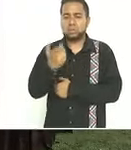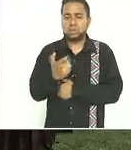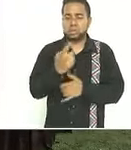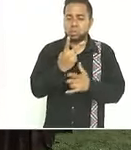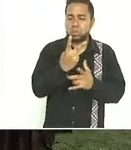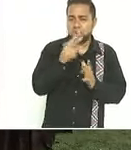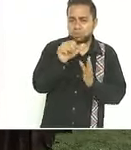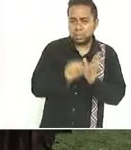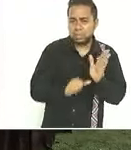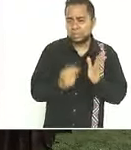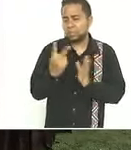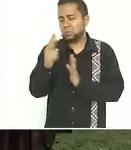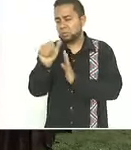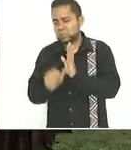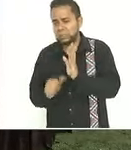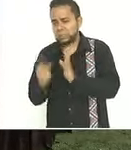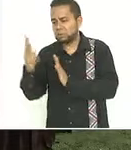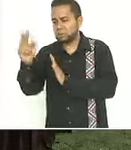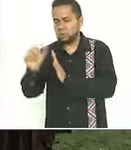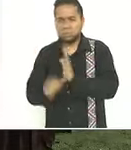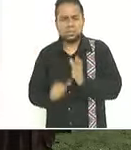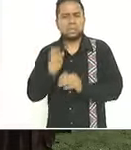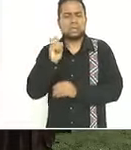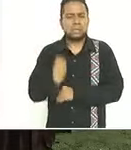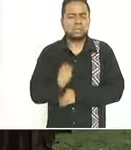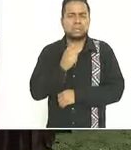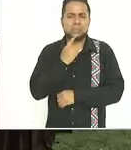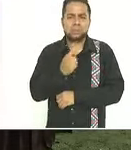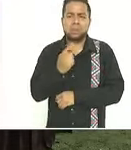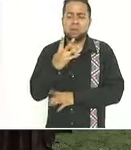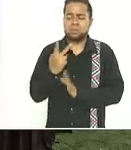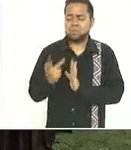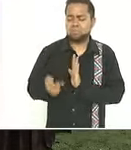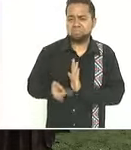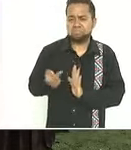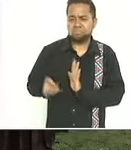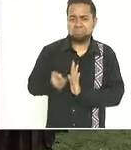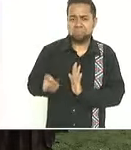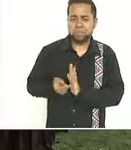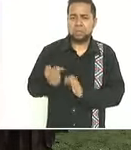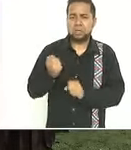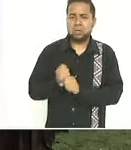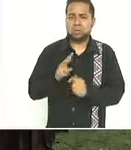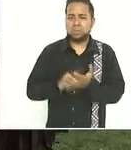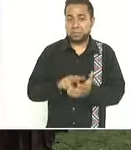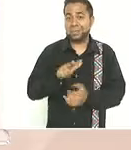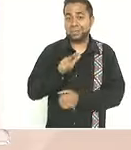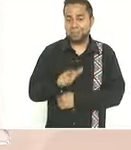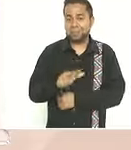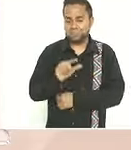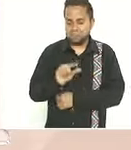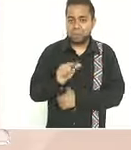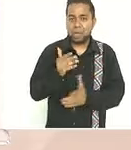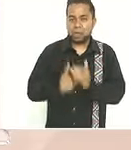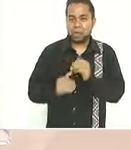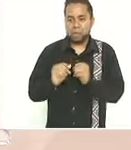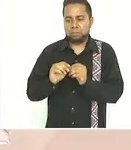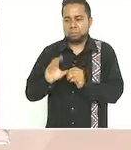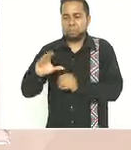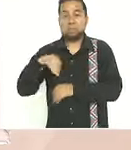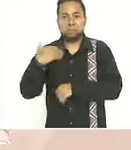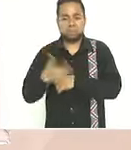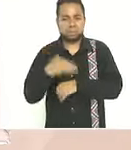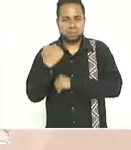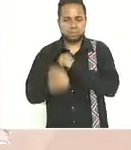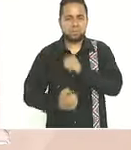bimestrales lo que significa cuatro veces más que en el dos mil dieciocho pero el próximo año